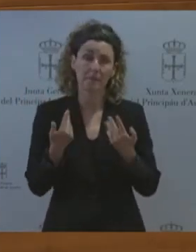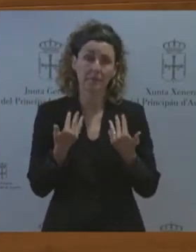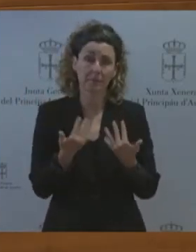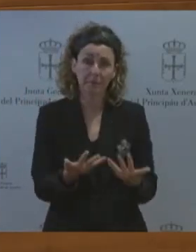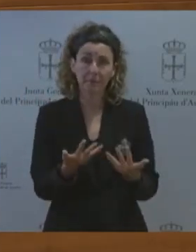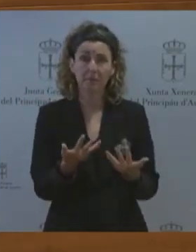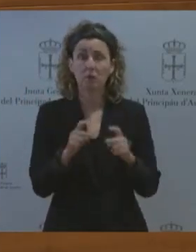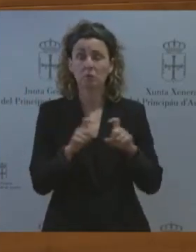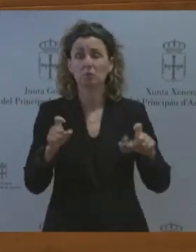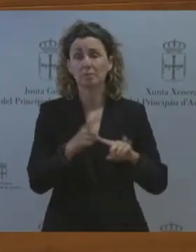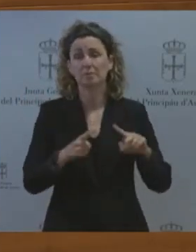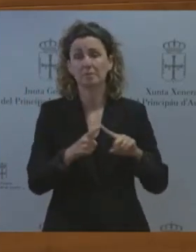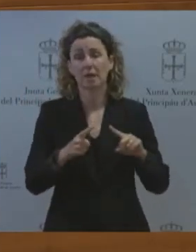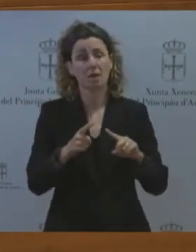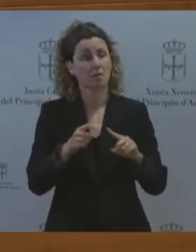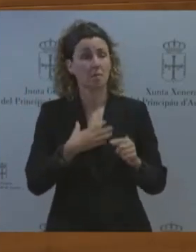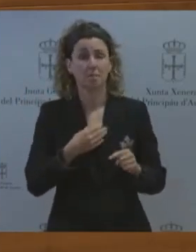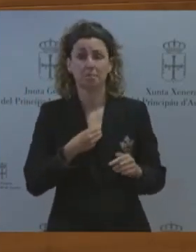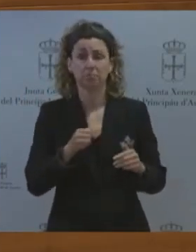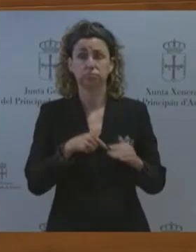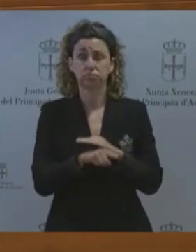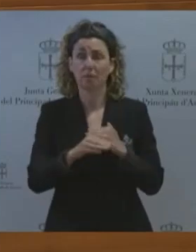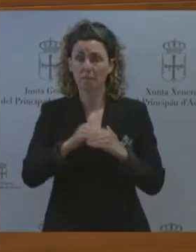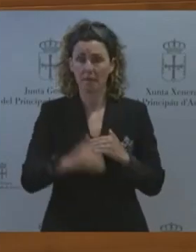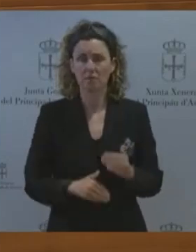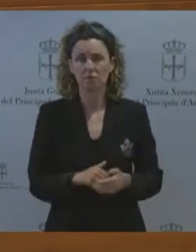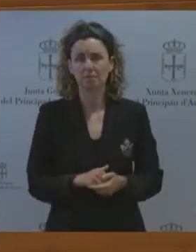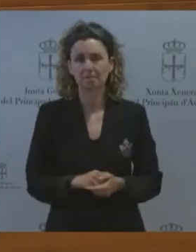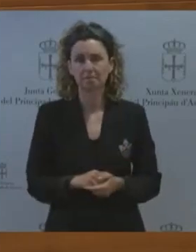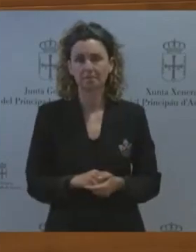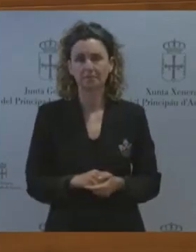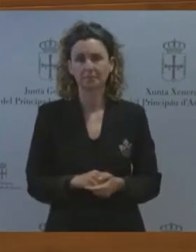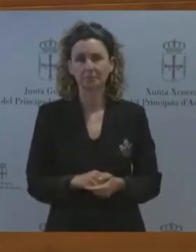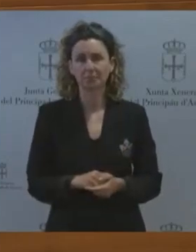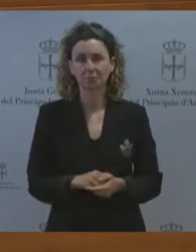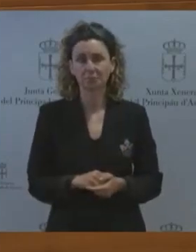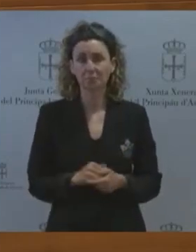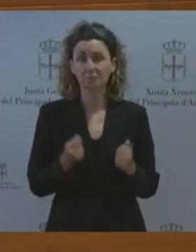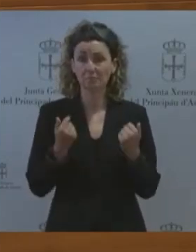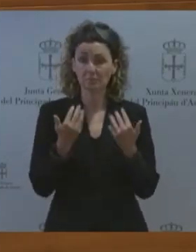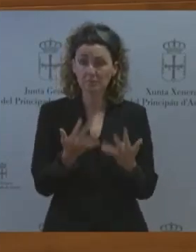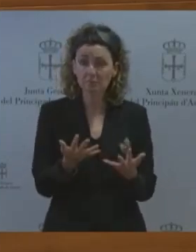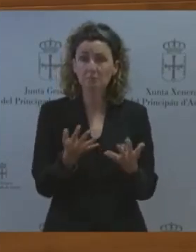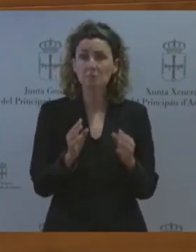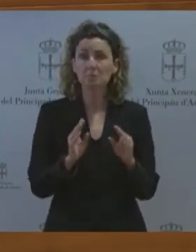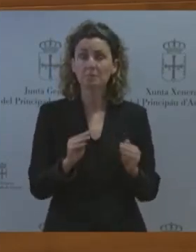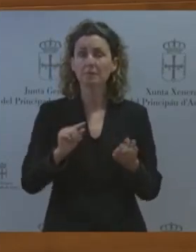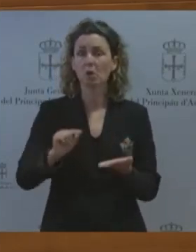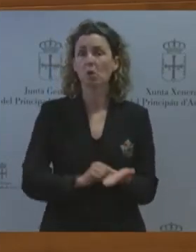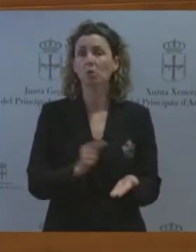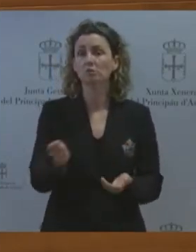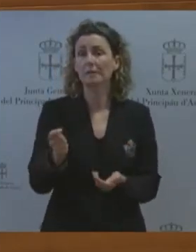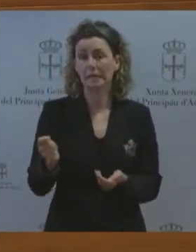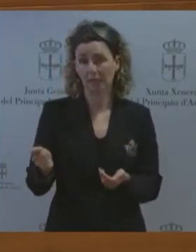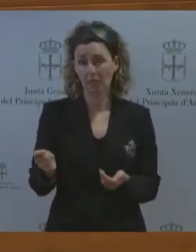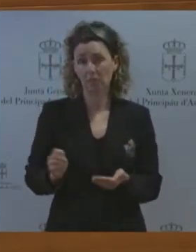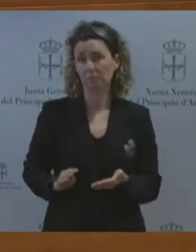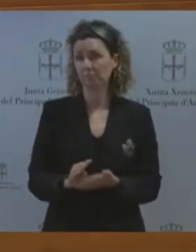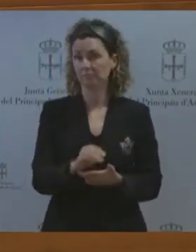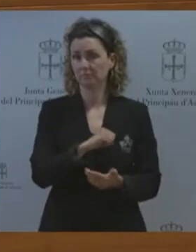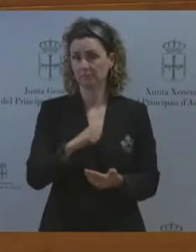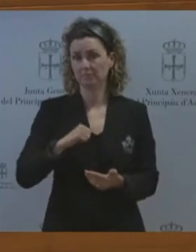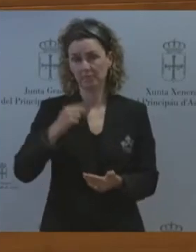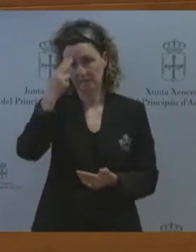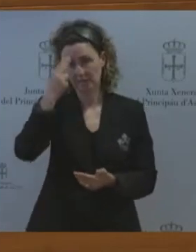también le sugerimos la agilización de la contratación desde la dimensión autonómica respetando la ley de contratos pero haciéndolo más